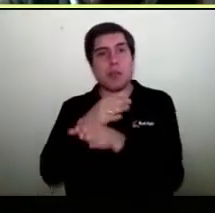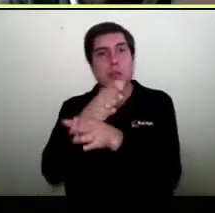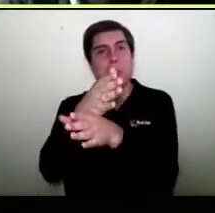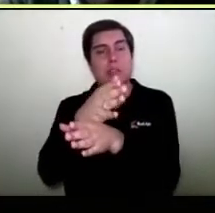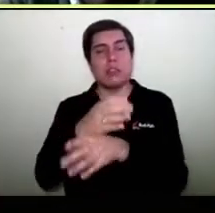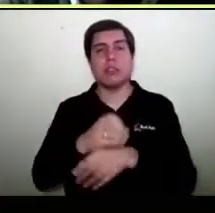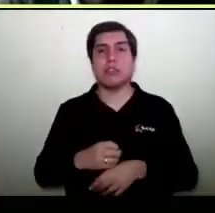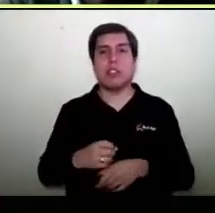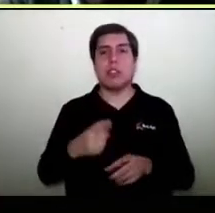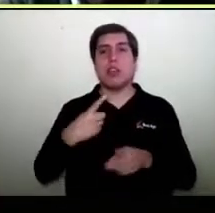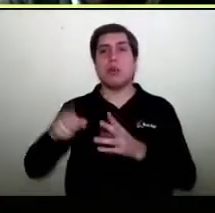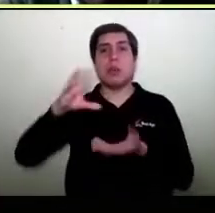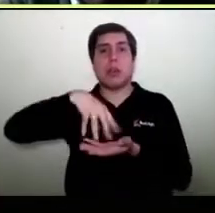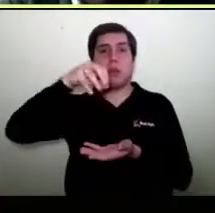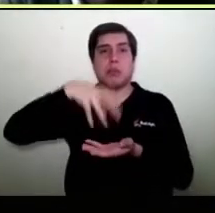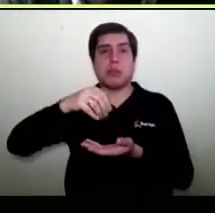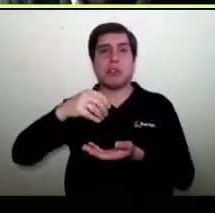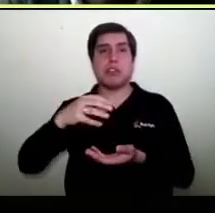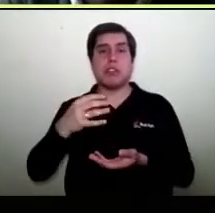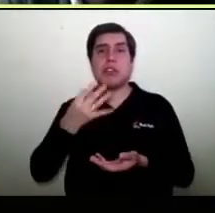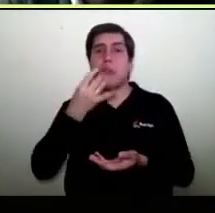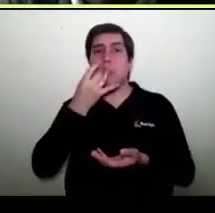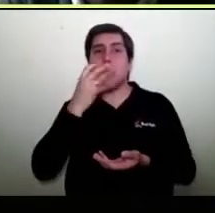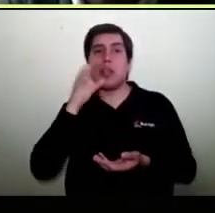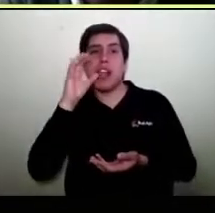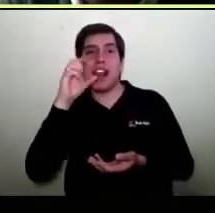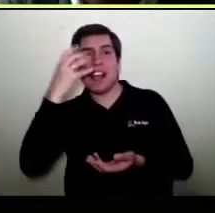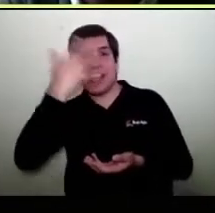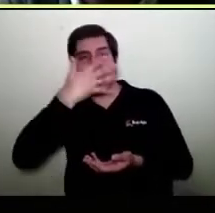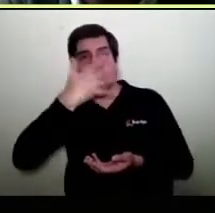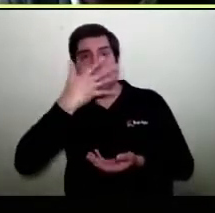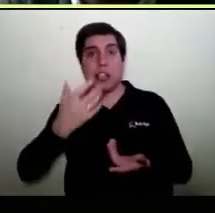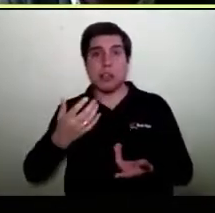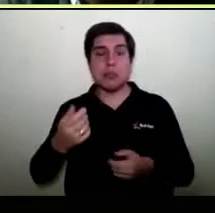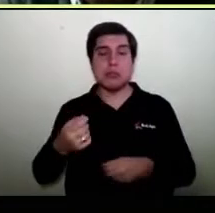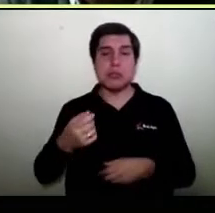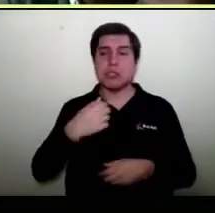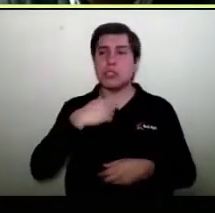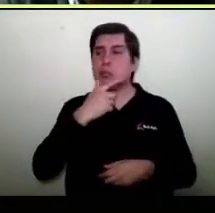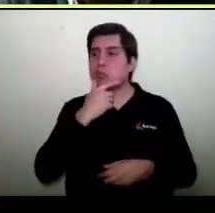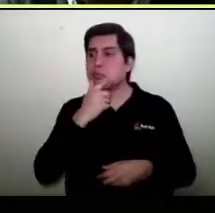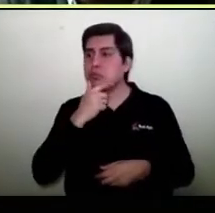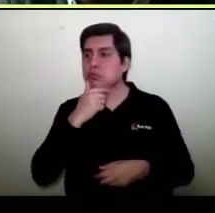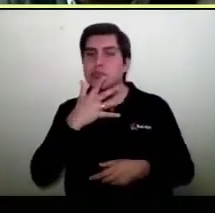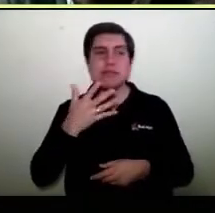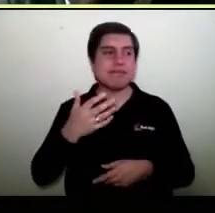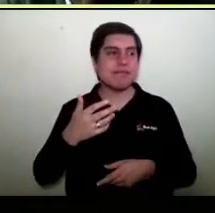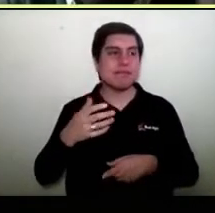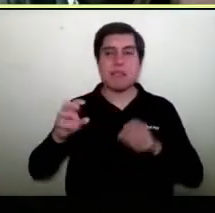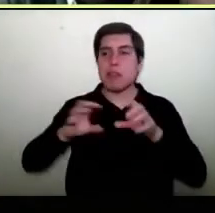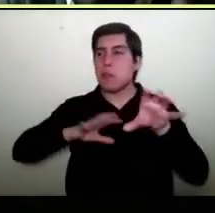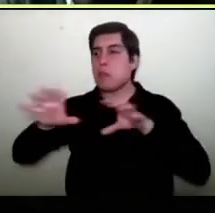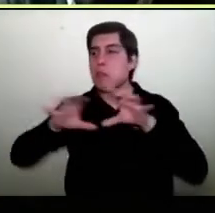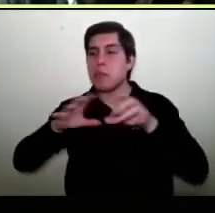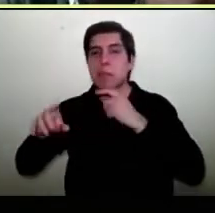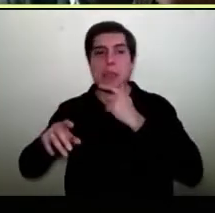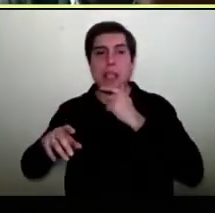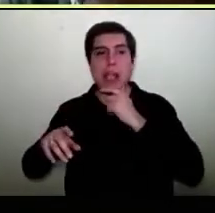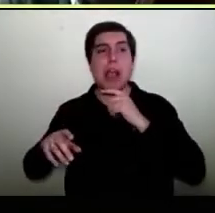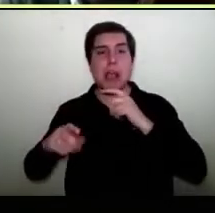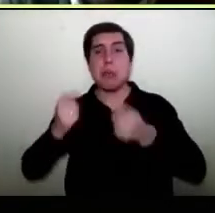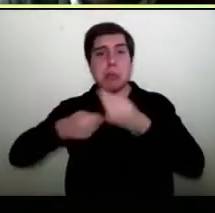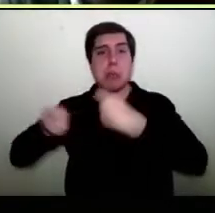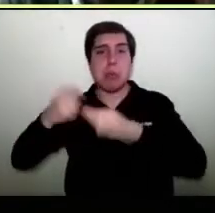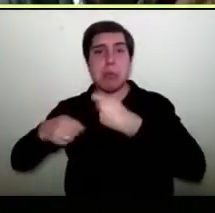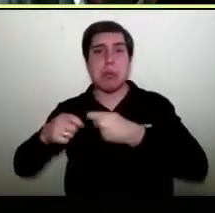y con gente de Arica que vende aceituna. Entonces, si tú eres una distribuidora puedes perfectamente vender la sal de Pichilemo,